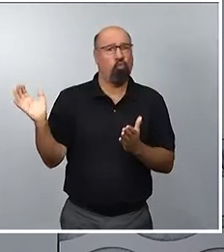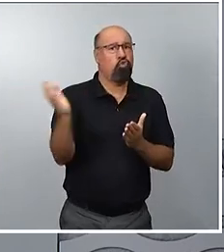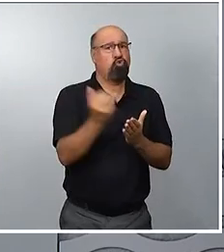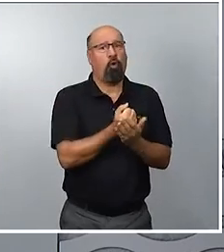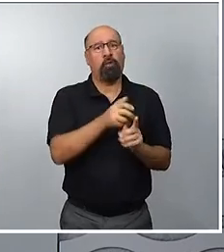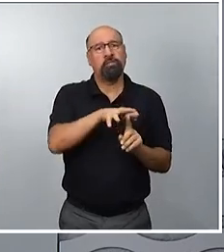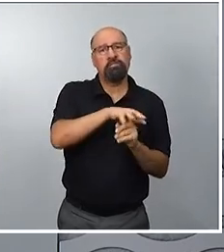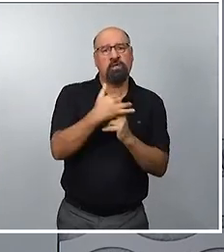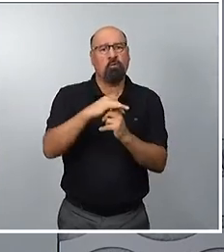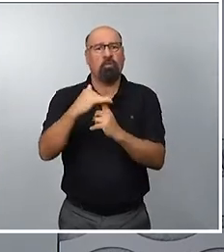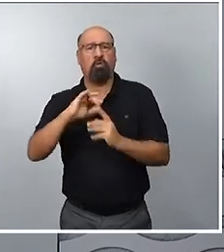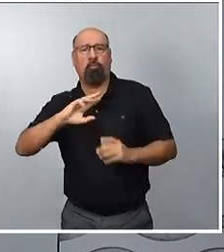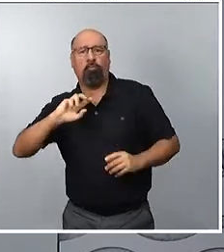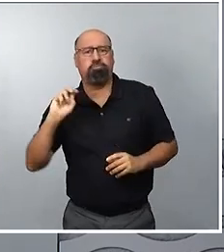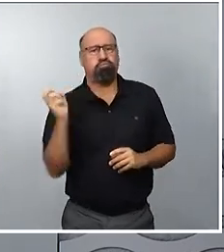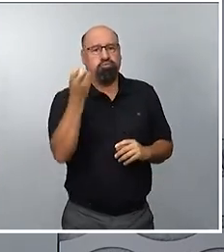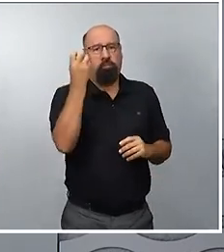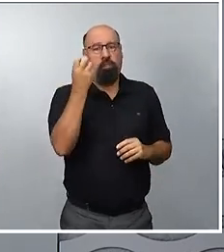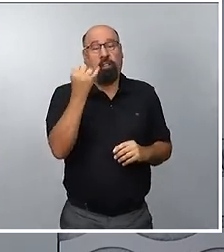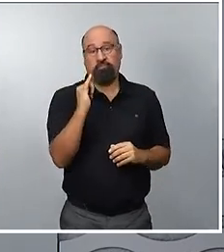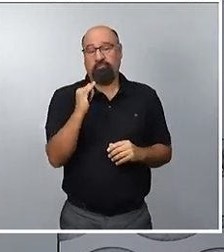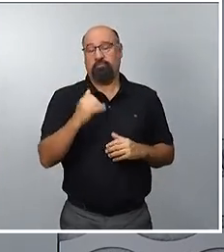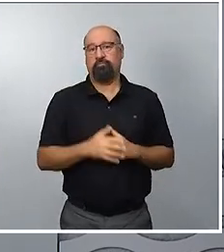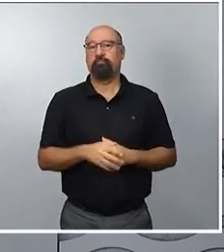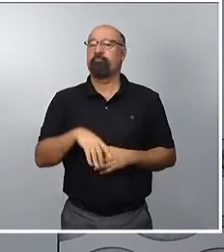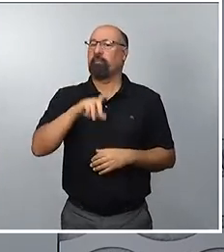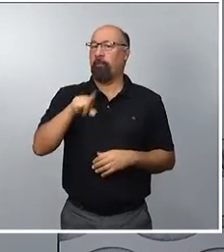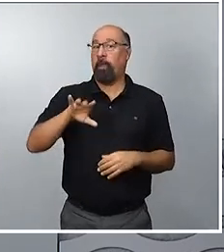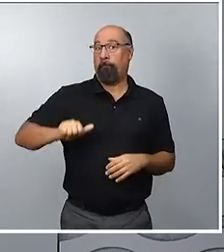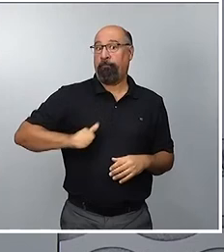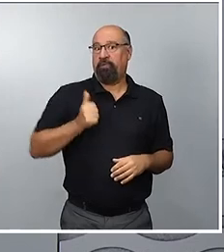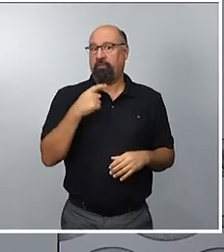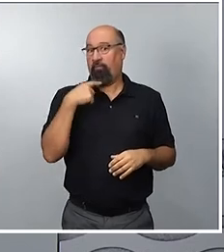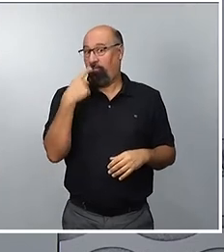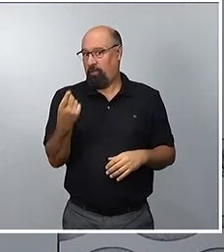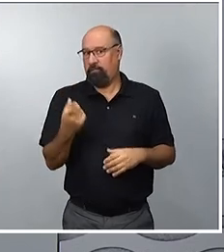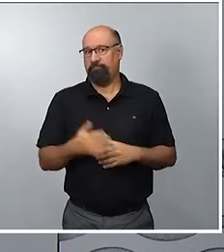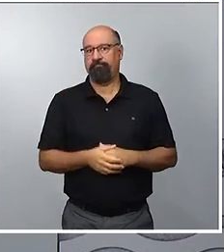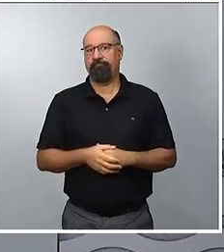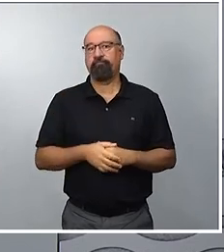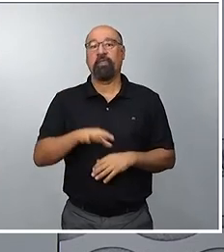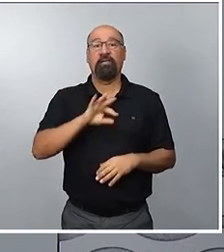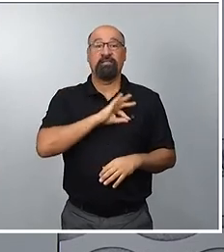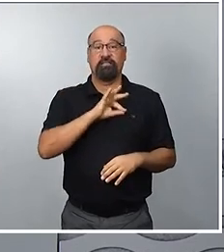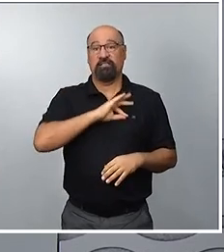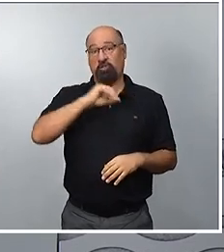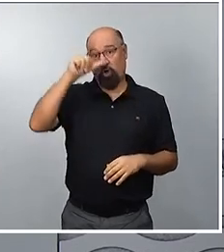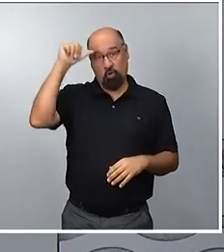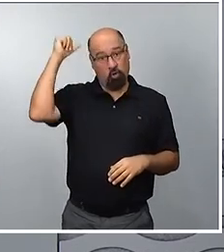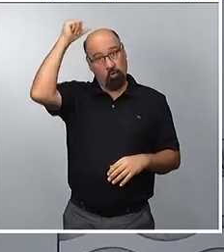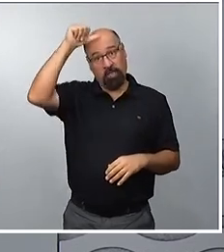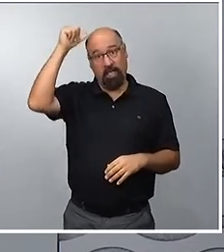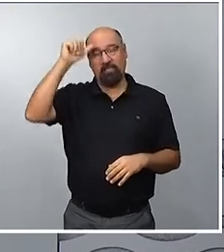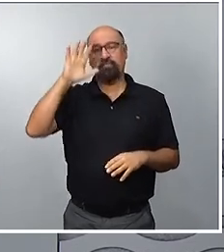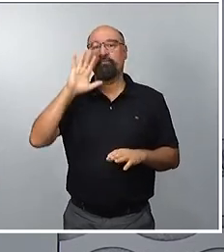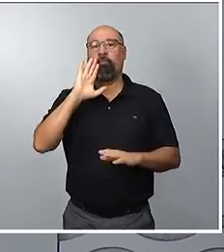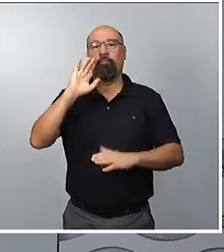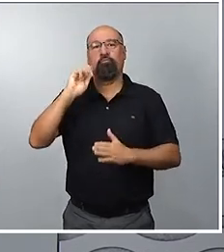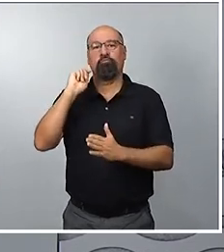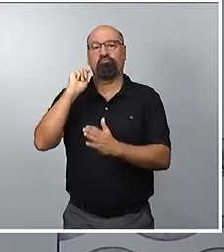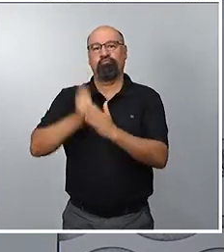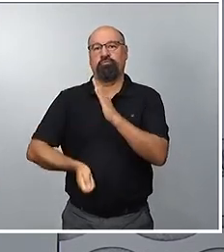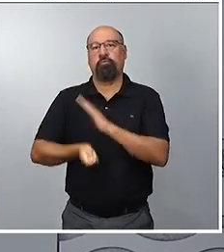como no puede ser de otra manera. También decirles, en estos momentos, Luis Roviales ha sido suspendido por 90 días